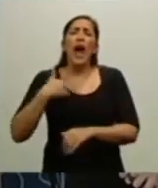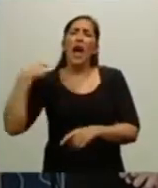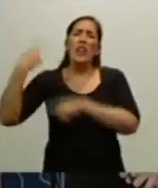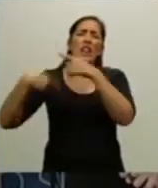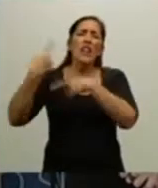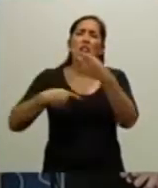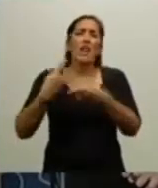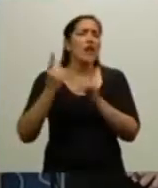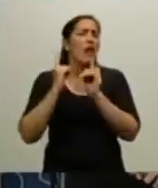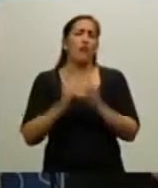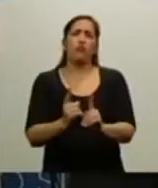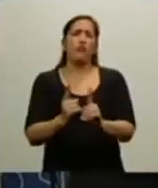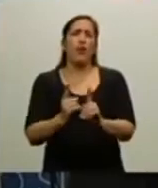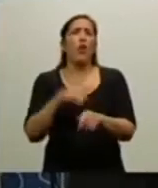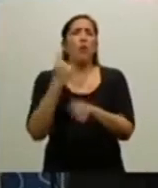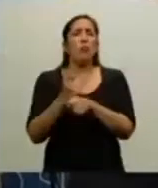ni separar.